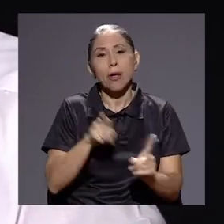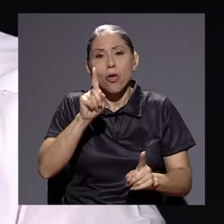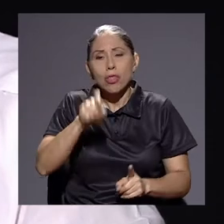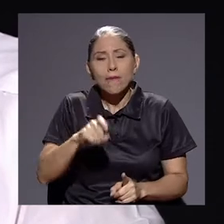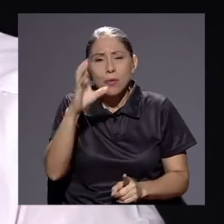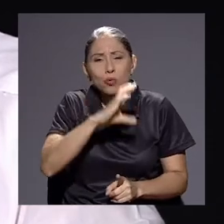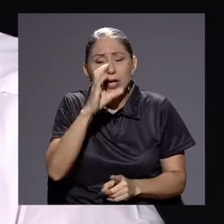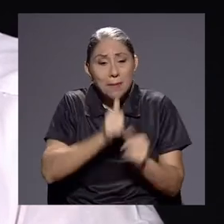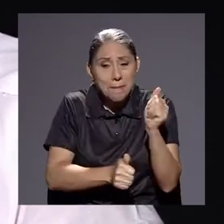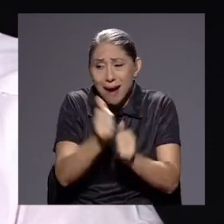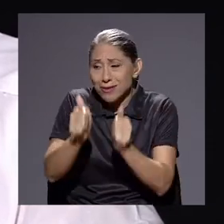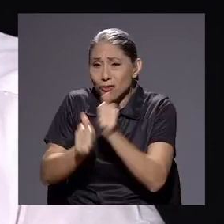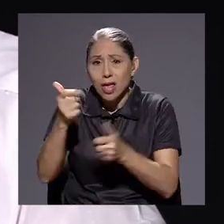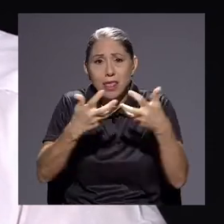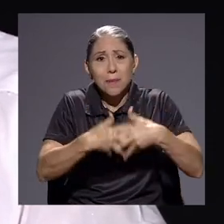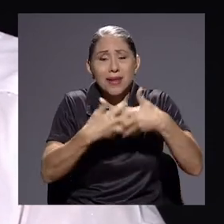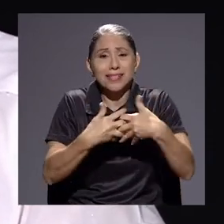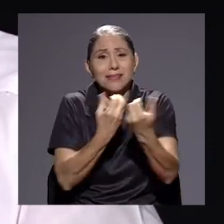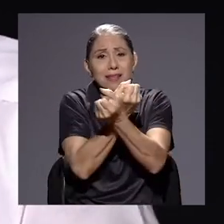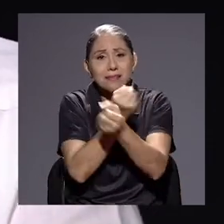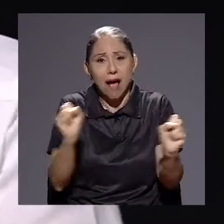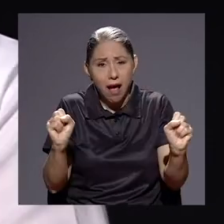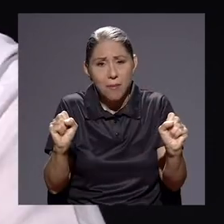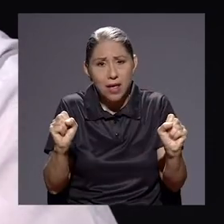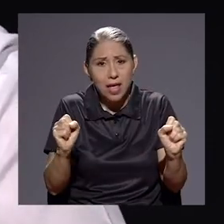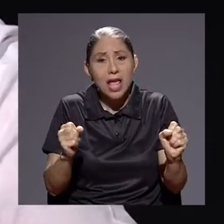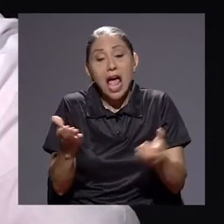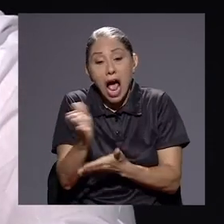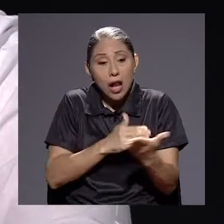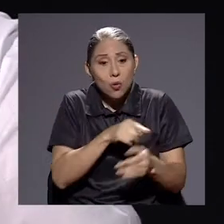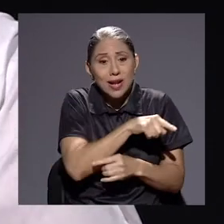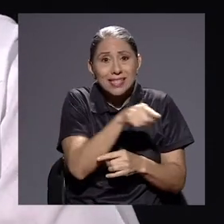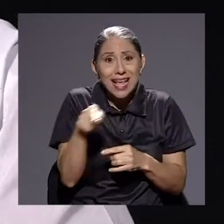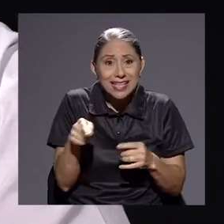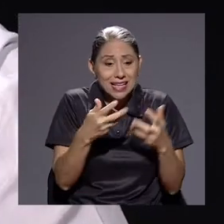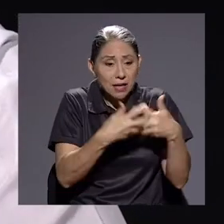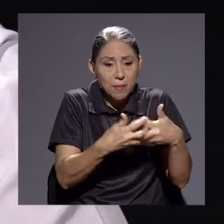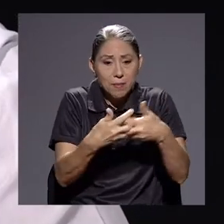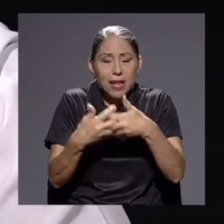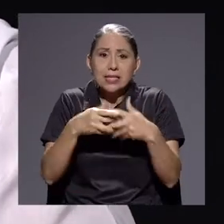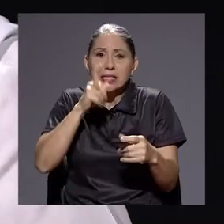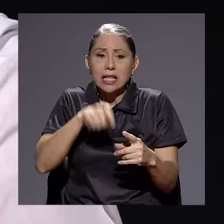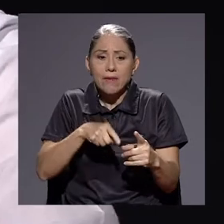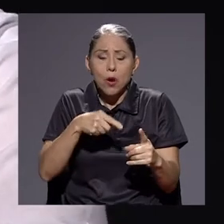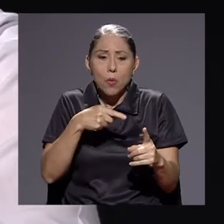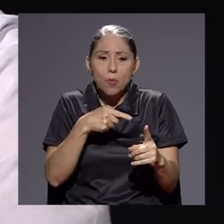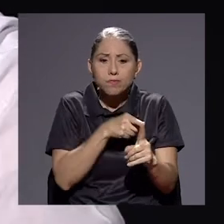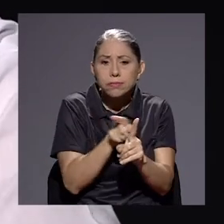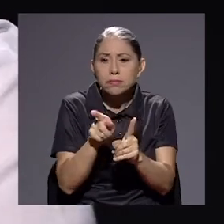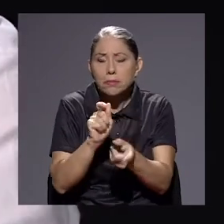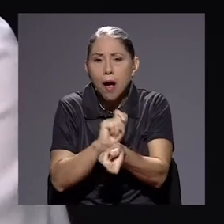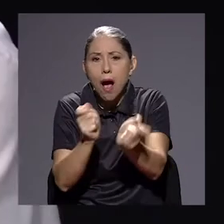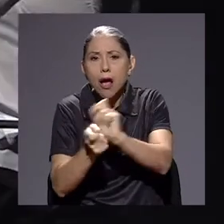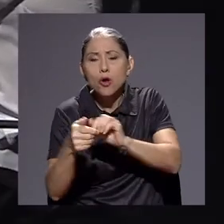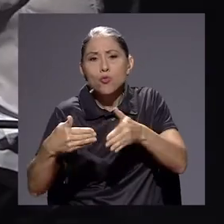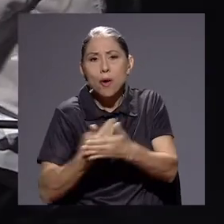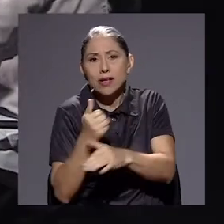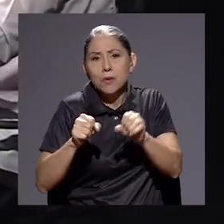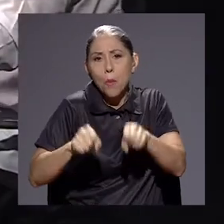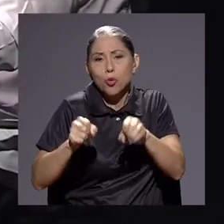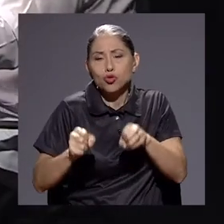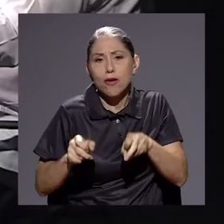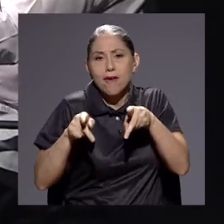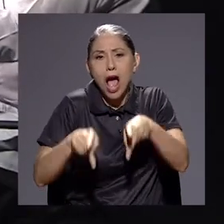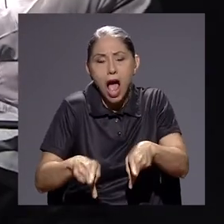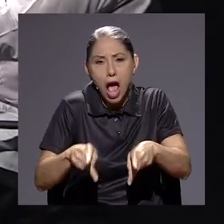mayoría posible se salve de empresas correspondientes y algunas redireccionarlas a nuevas posibilidades, a nuevas logísticas, a nuevas